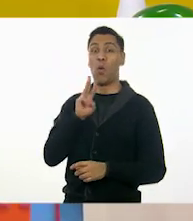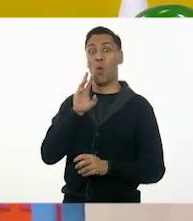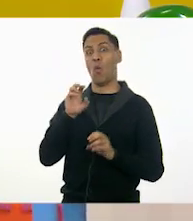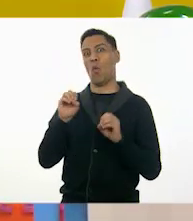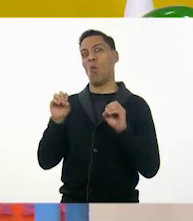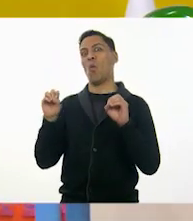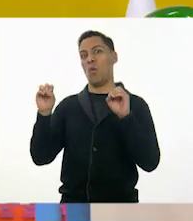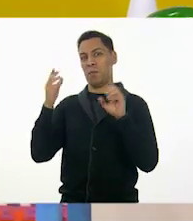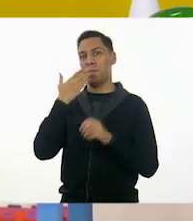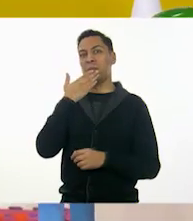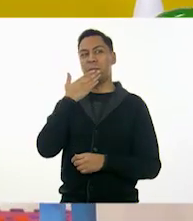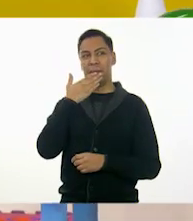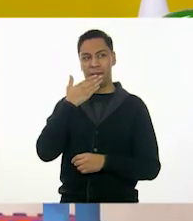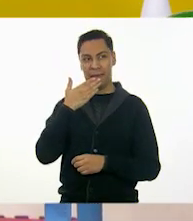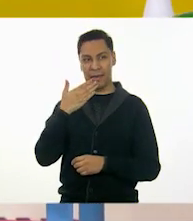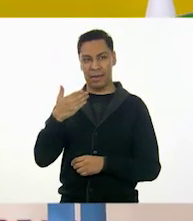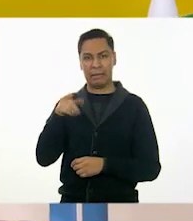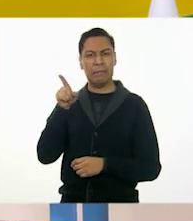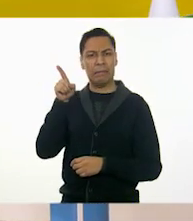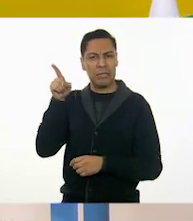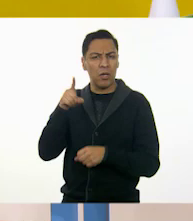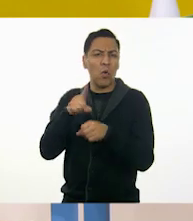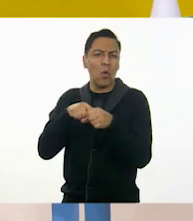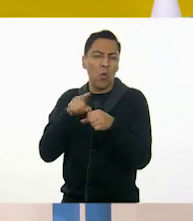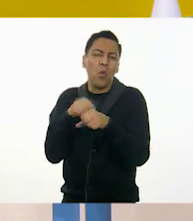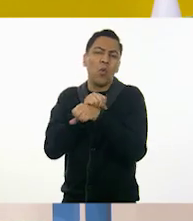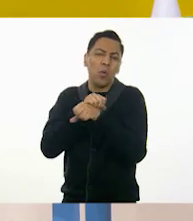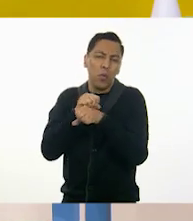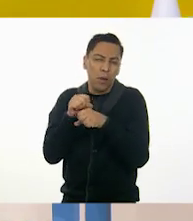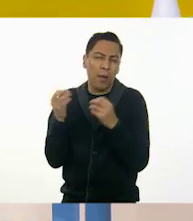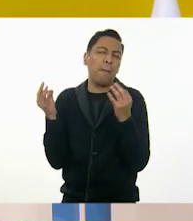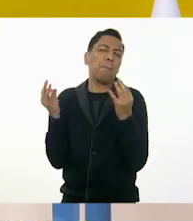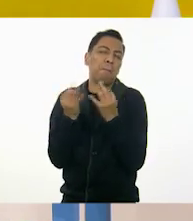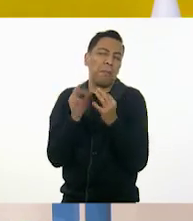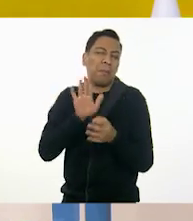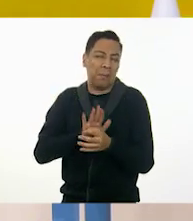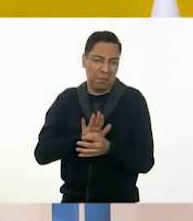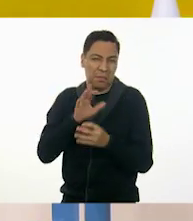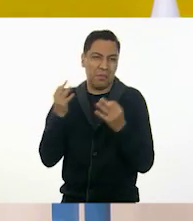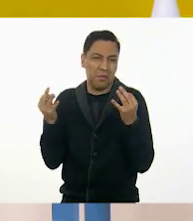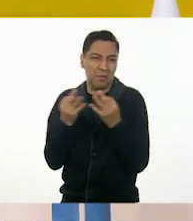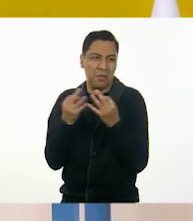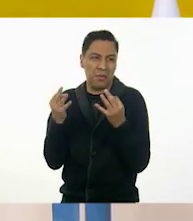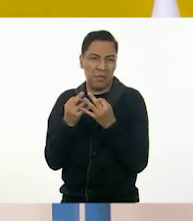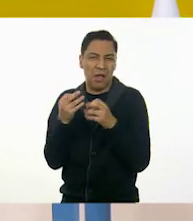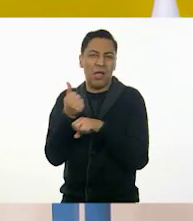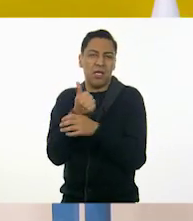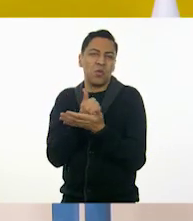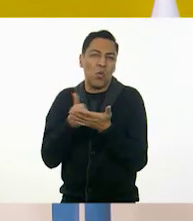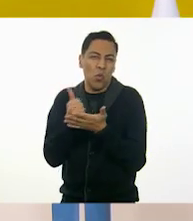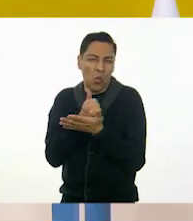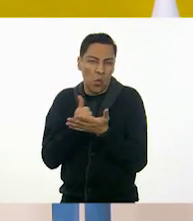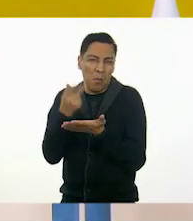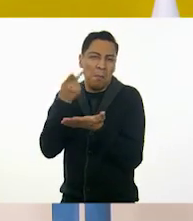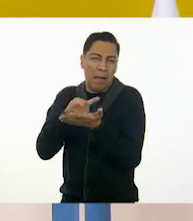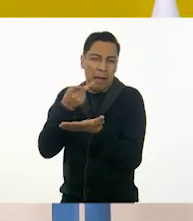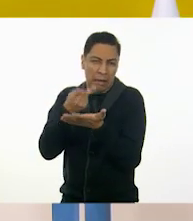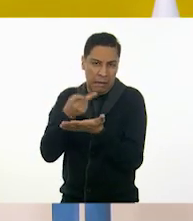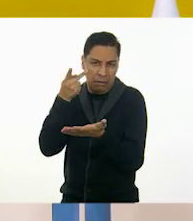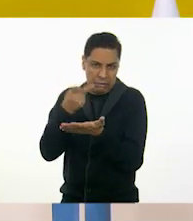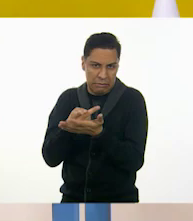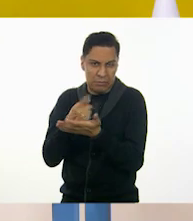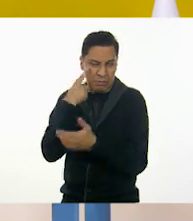Este es como un poco más frío, ¿verdad? Sí. Con colores fríos. Y por el plateado, ¿no? Ajá.